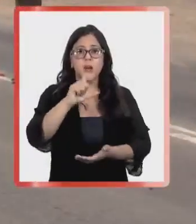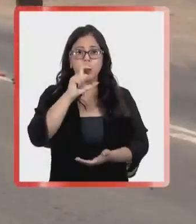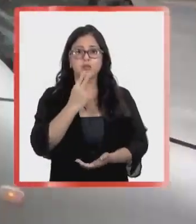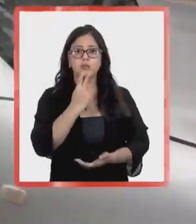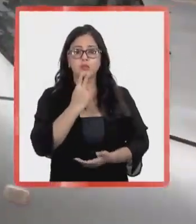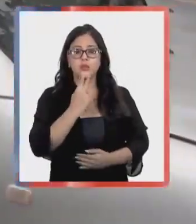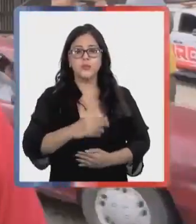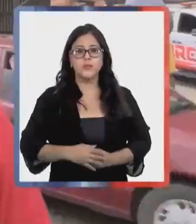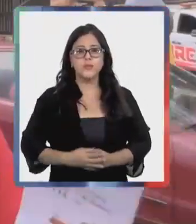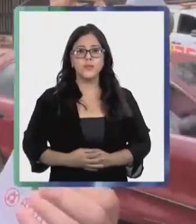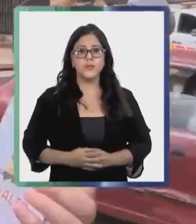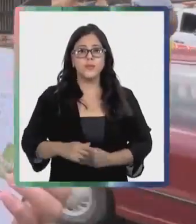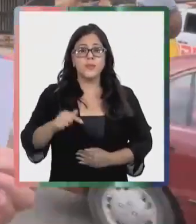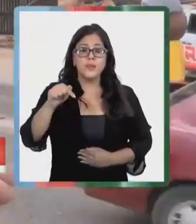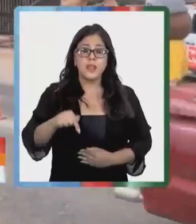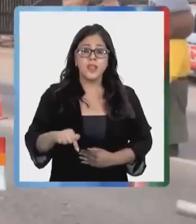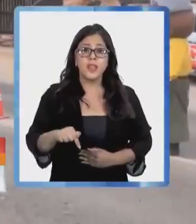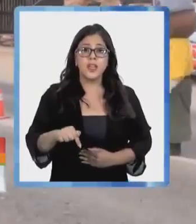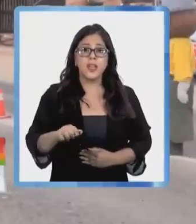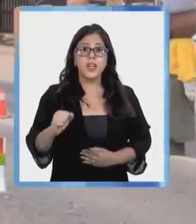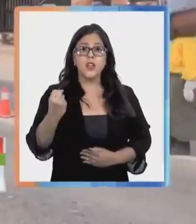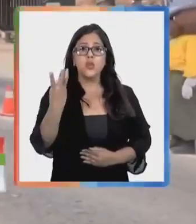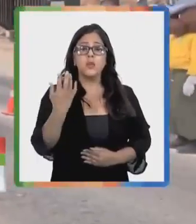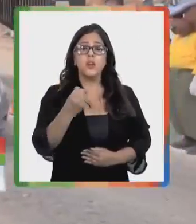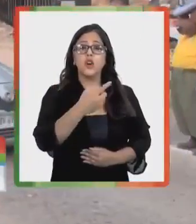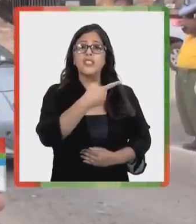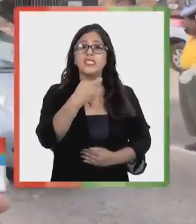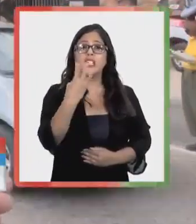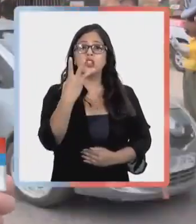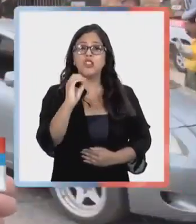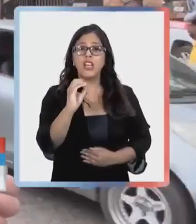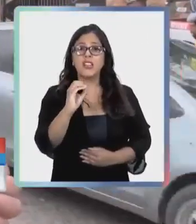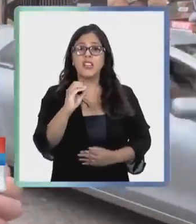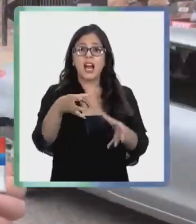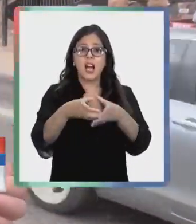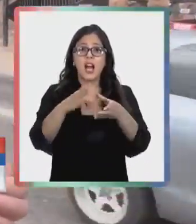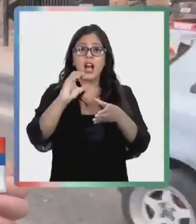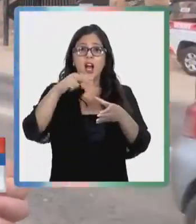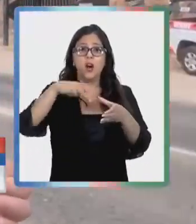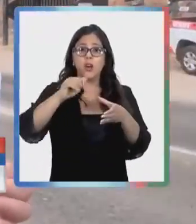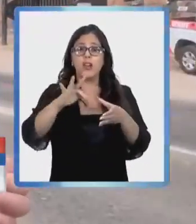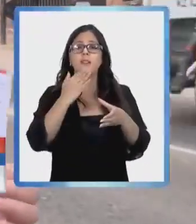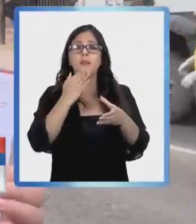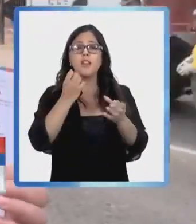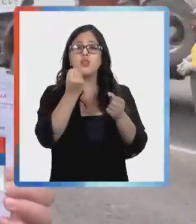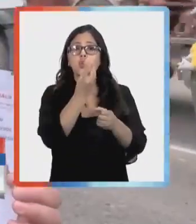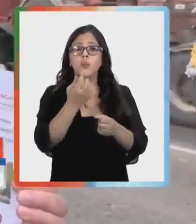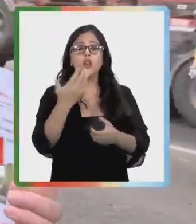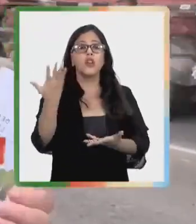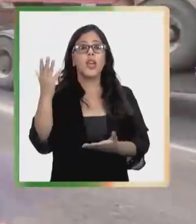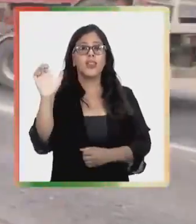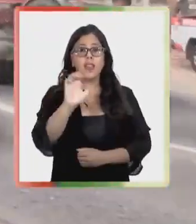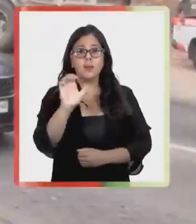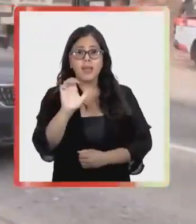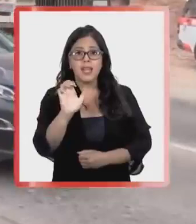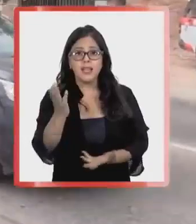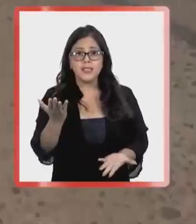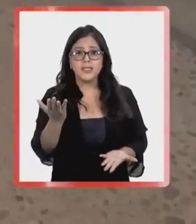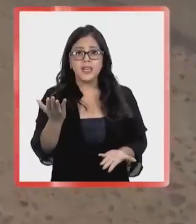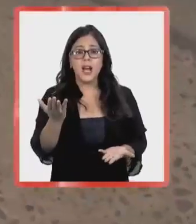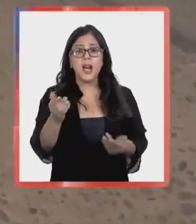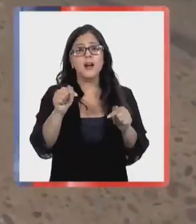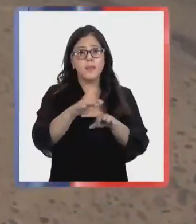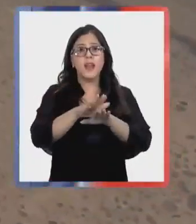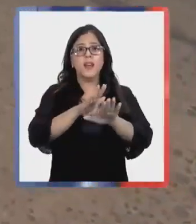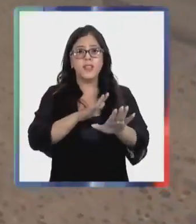de Constitución. Aquí está nuestro número, 130 de CONAP y los distintos números de emergencia que tenemos para que